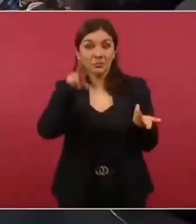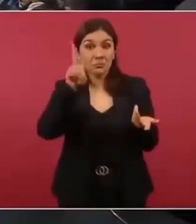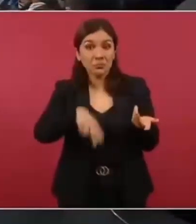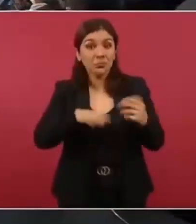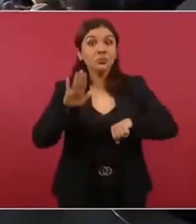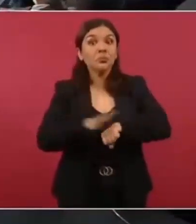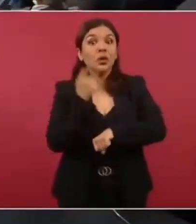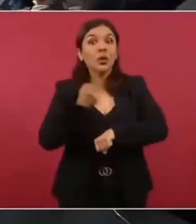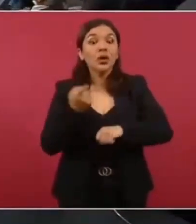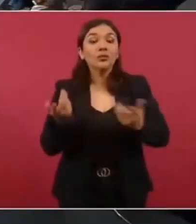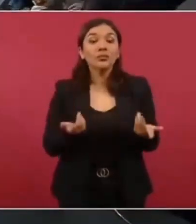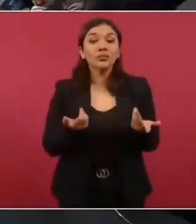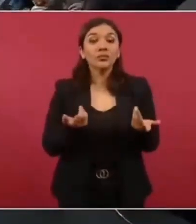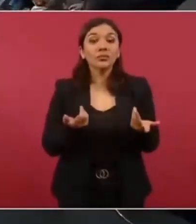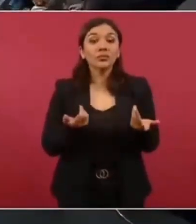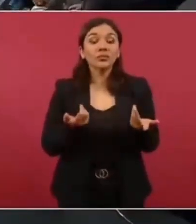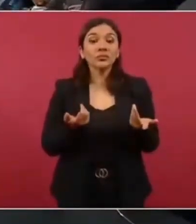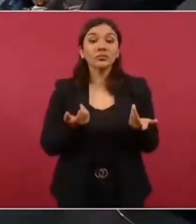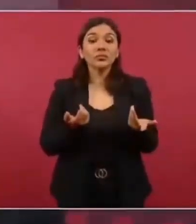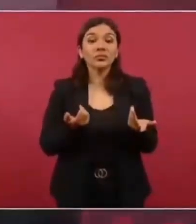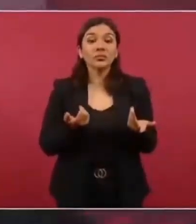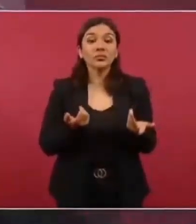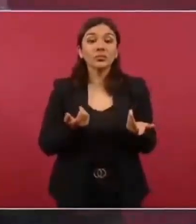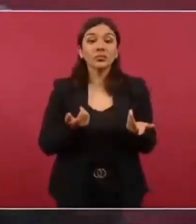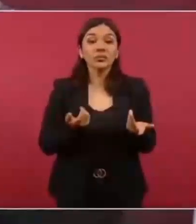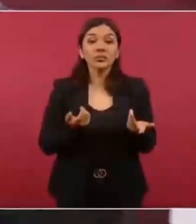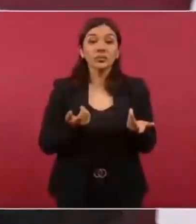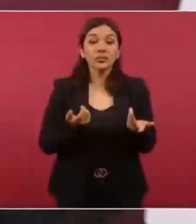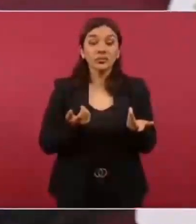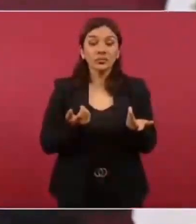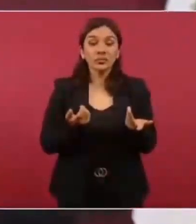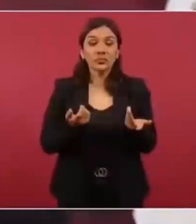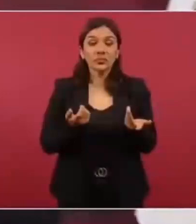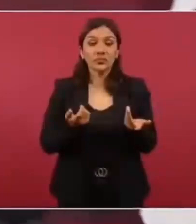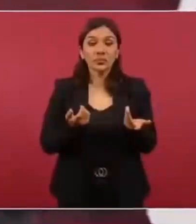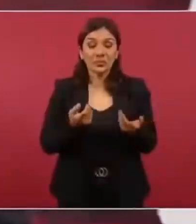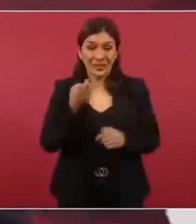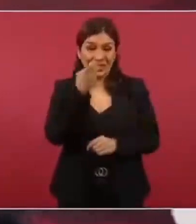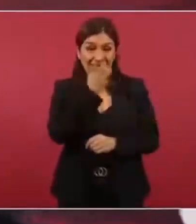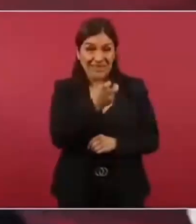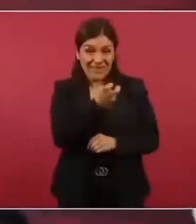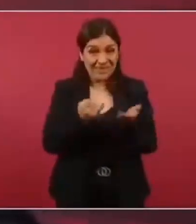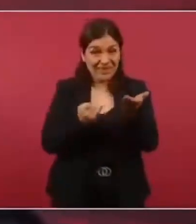Porque por esa decisión